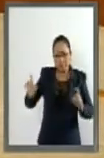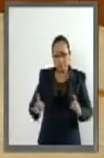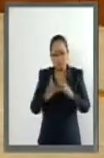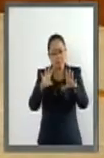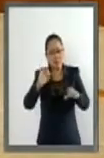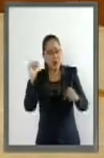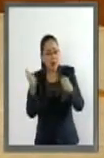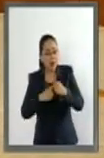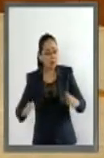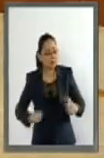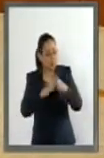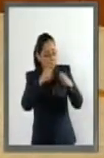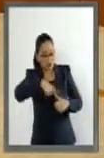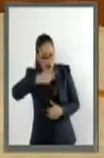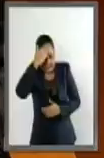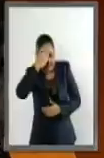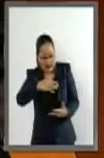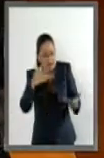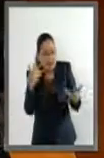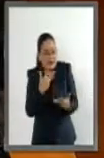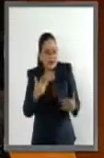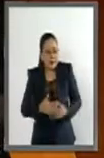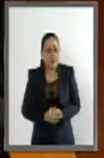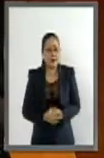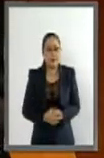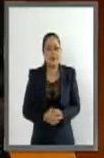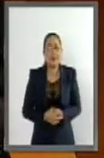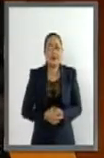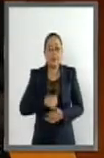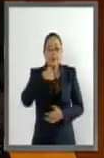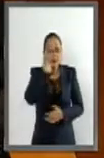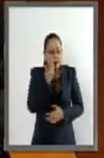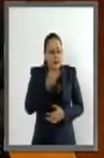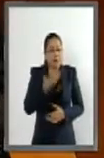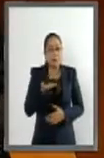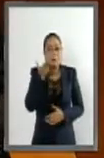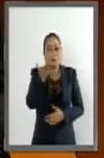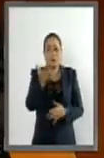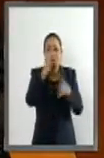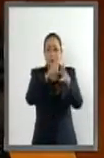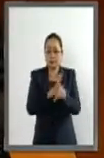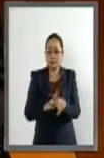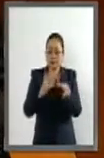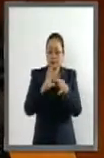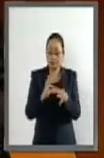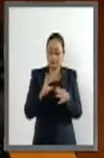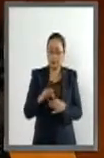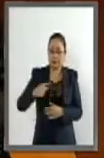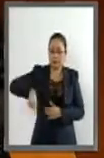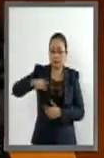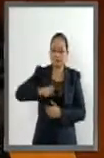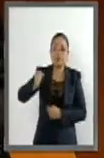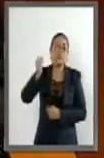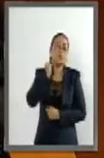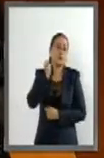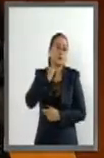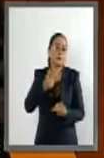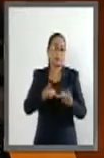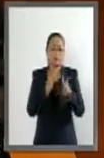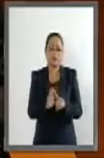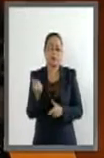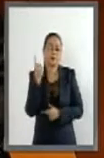eventos naturales. Quiero señalar que los senadores del Grupo